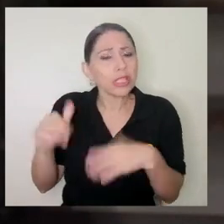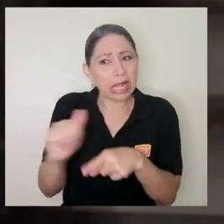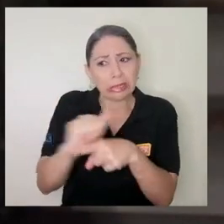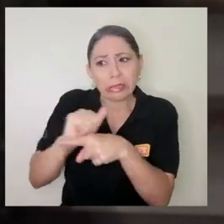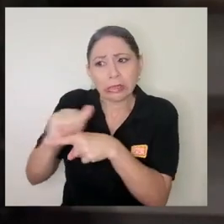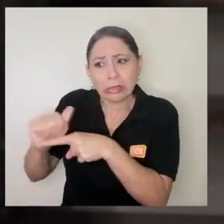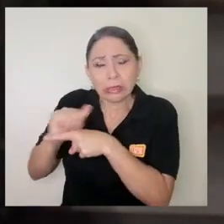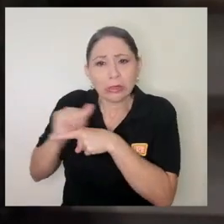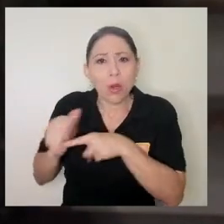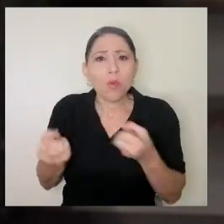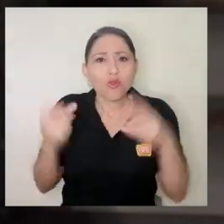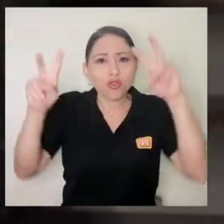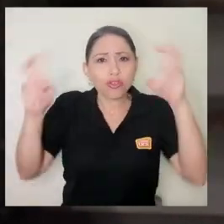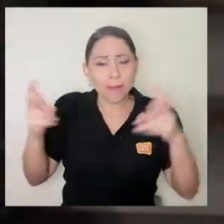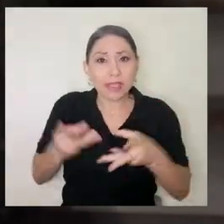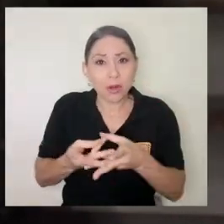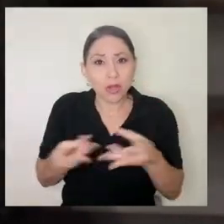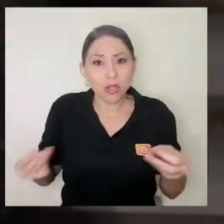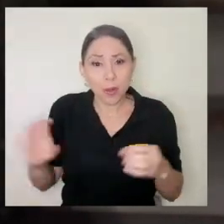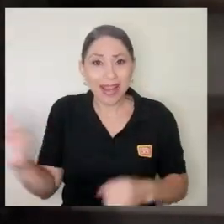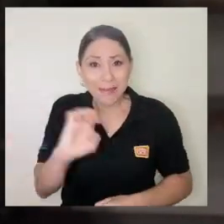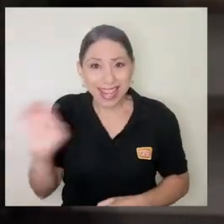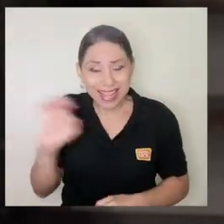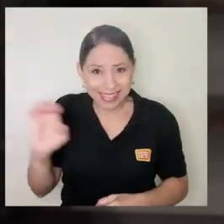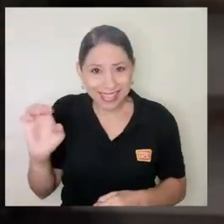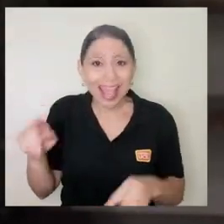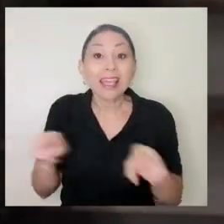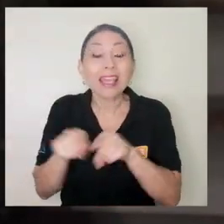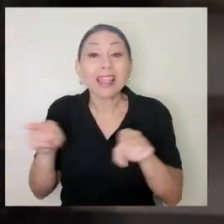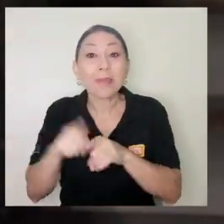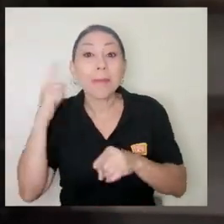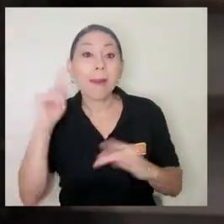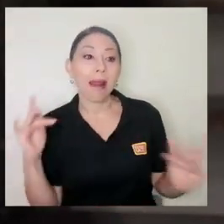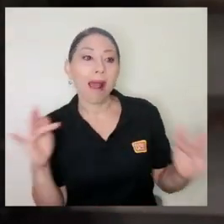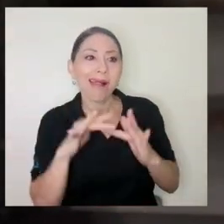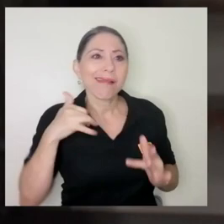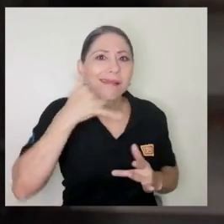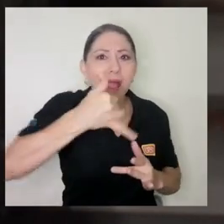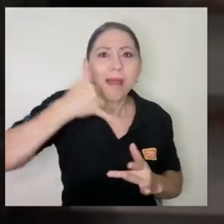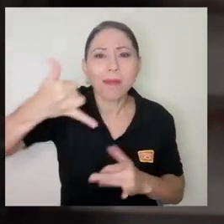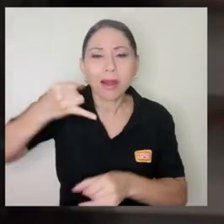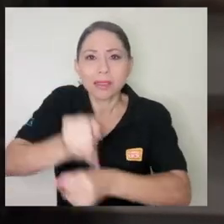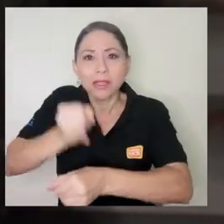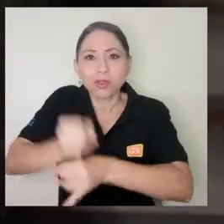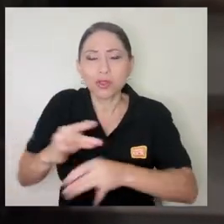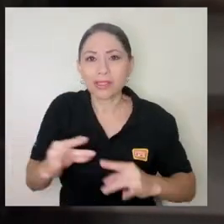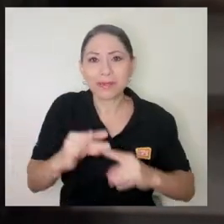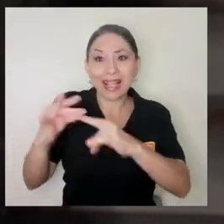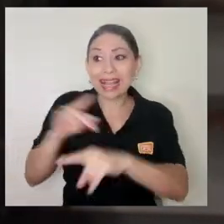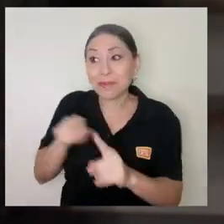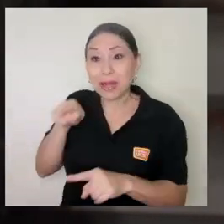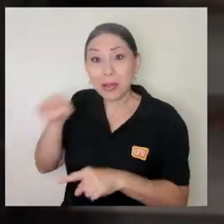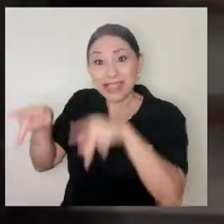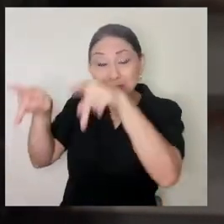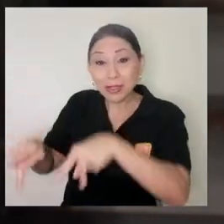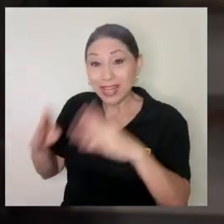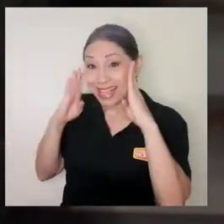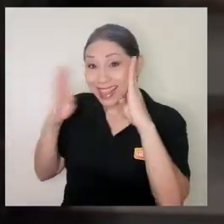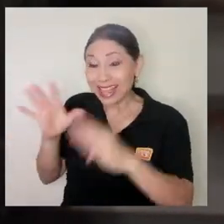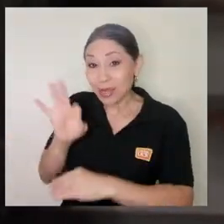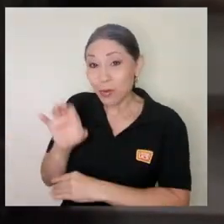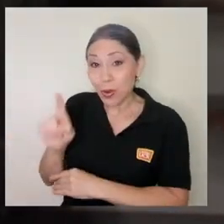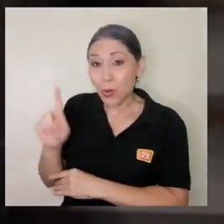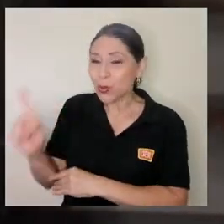montón de temas para poder resolver la emergencia y fundamentalmente para llamar a las instituciones especializadas no son